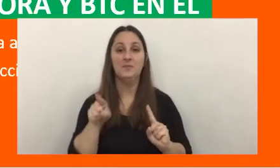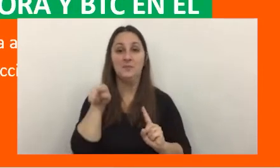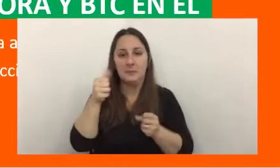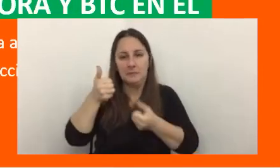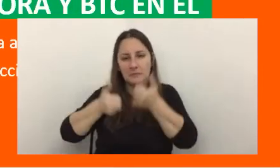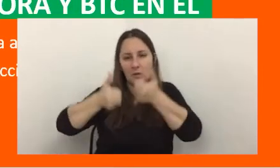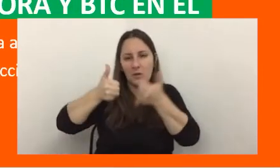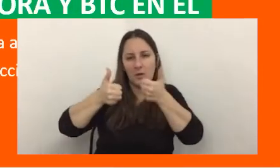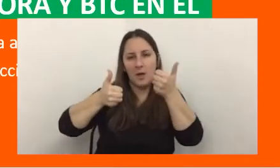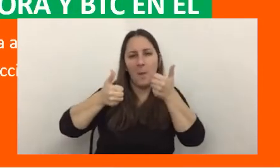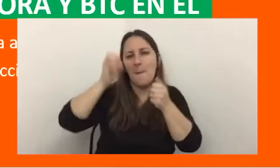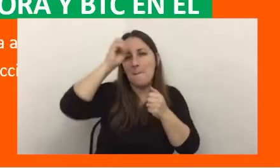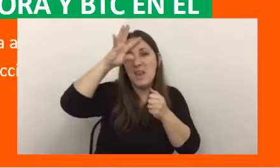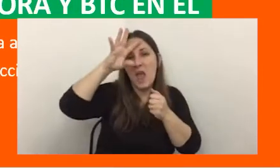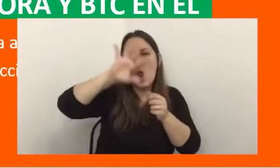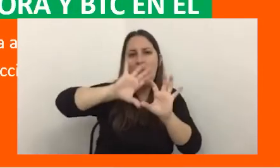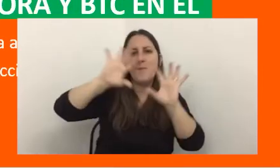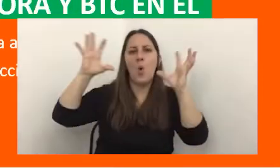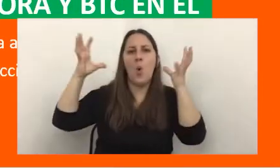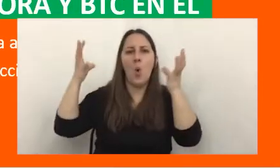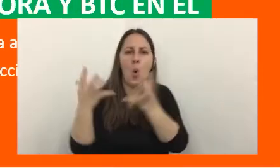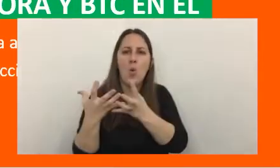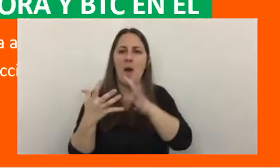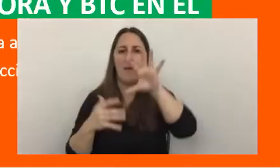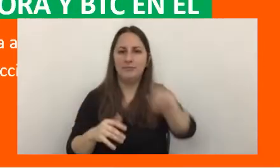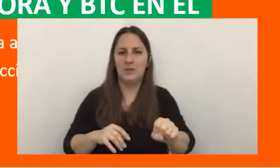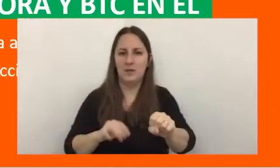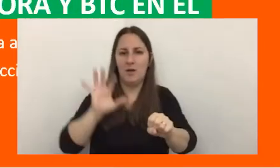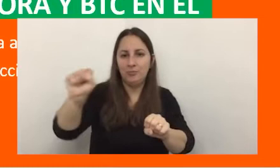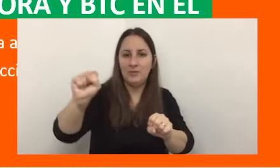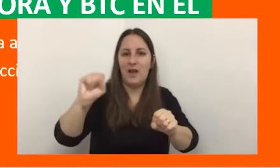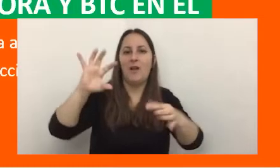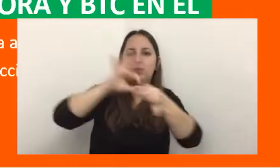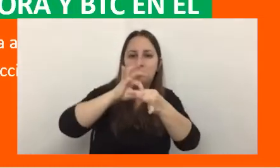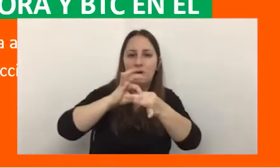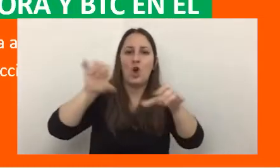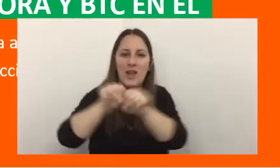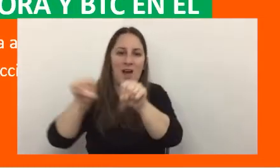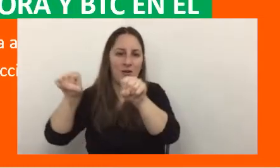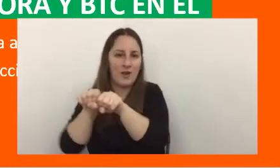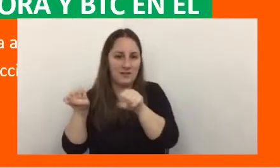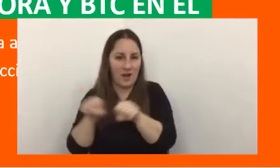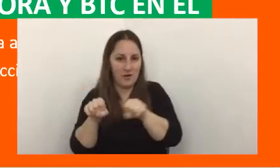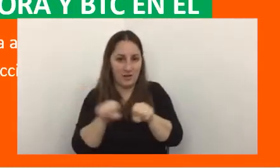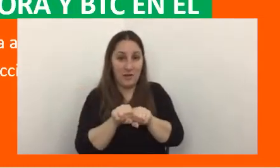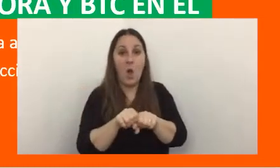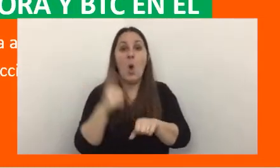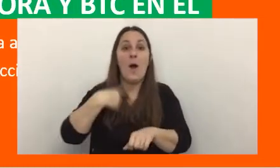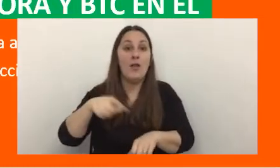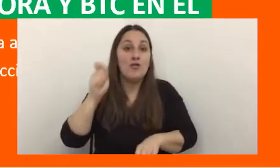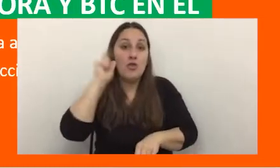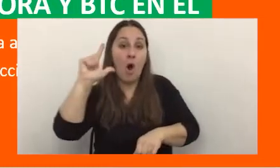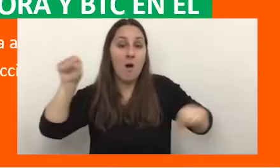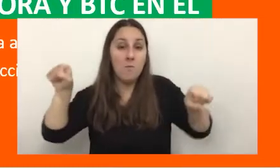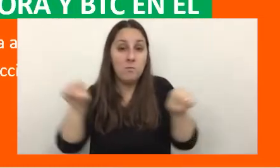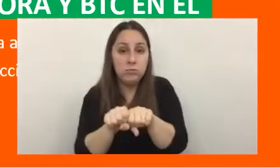con mineros de todo el mundo para invocar el bloque en la cadena y una vez que lo logran van a